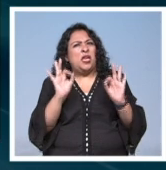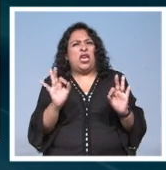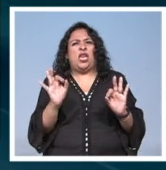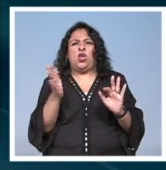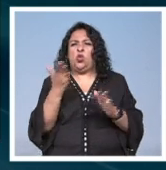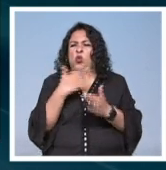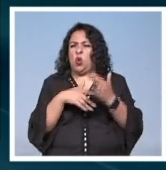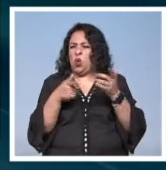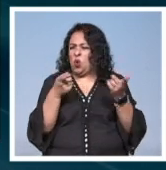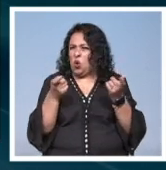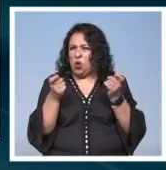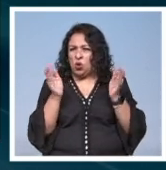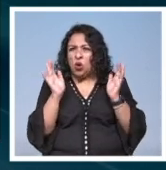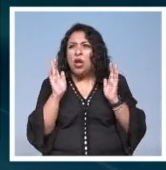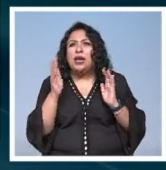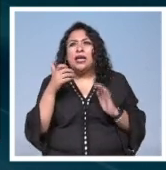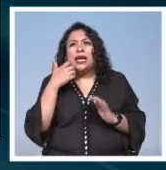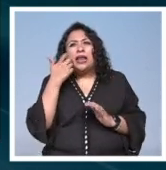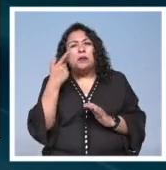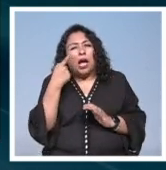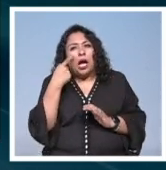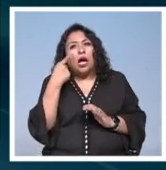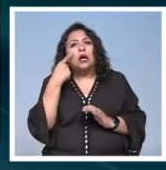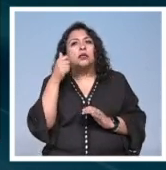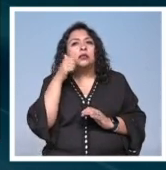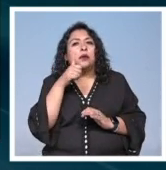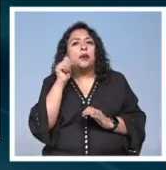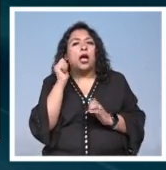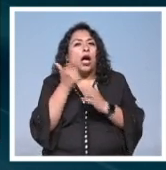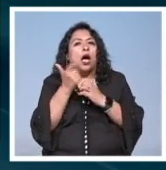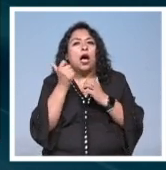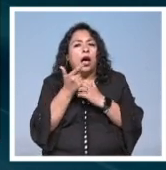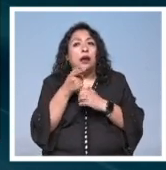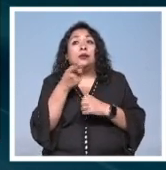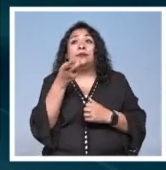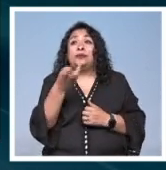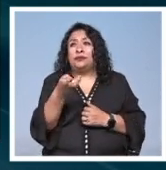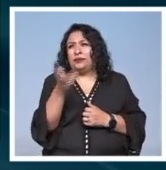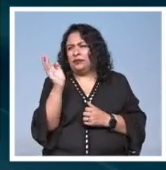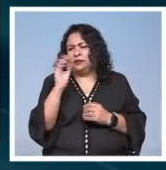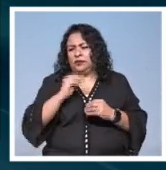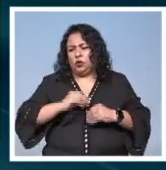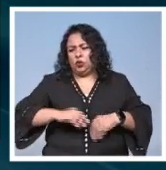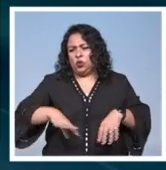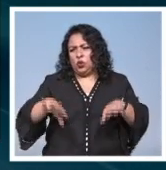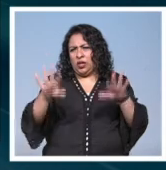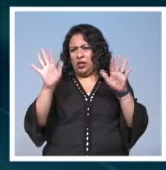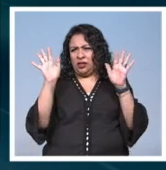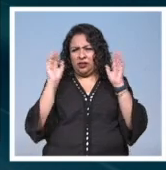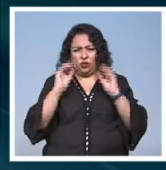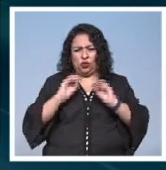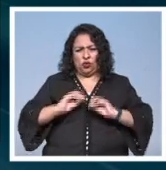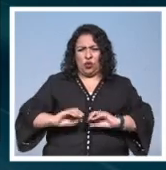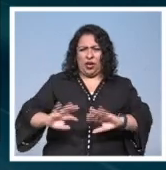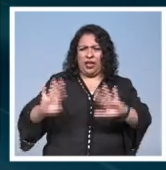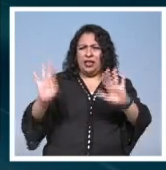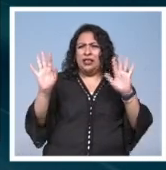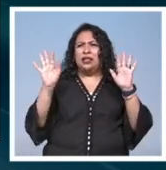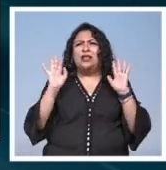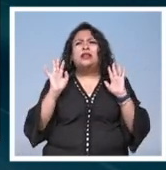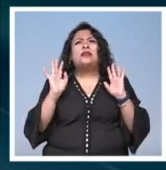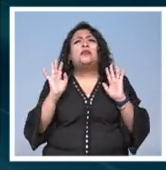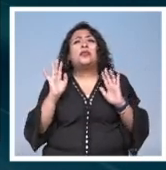está bajo control y entonces buscas como referencias todo el tiempo y aquí es suéltate suéltate déjate ir